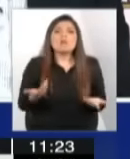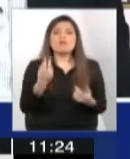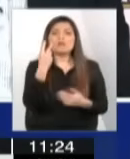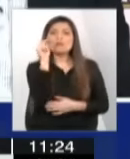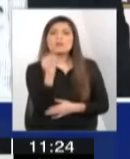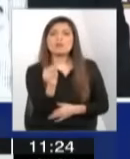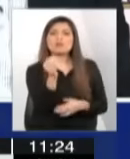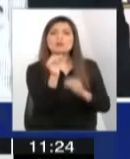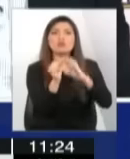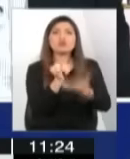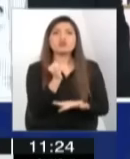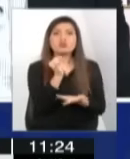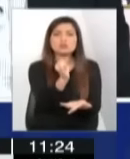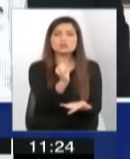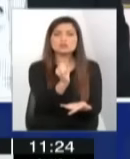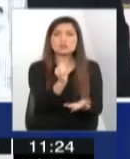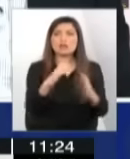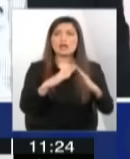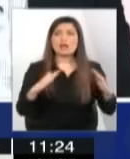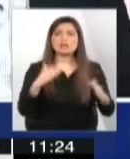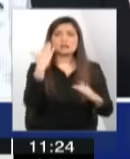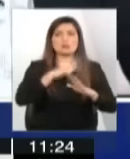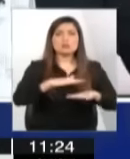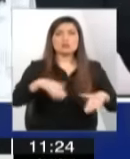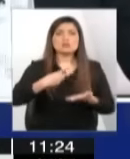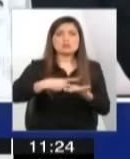Casas de Menores la situación que se está viviendo en el 2016?